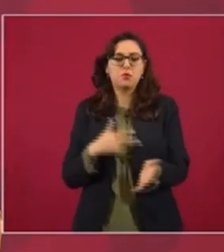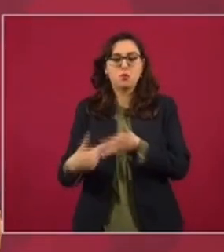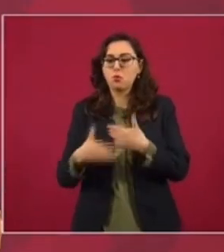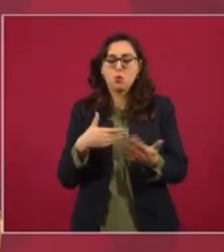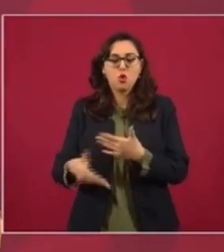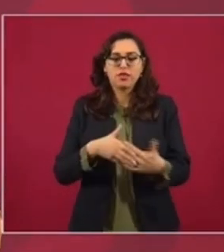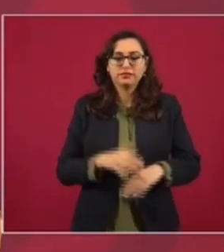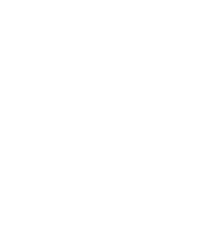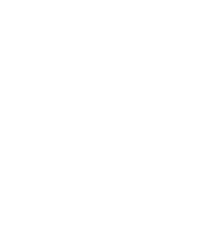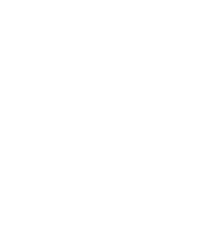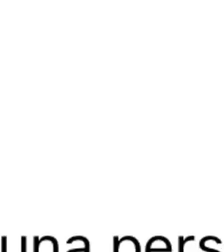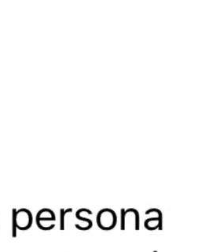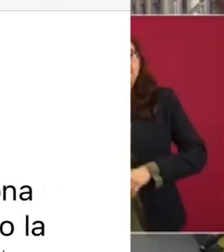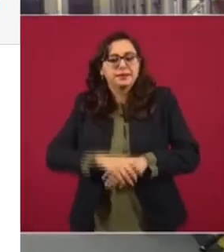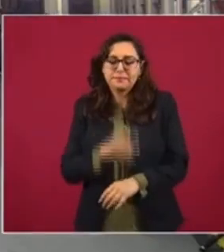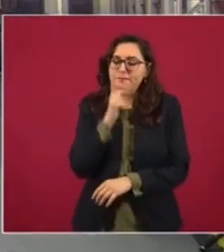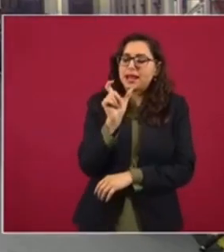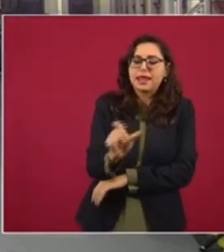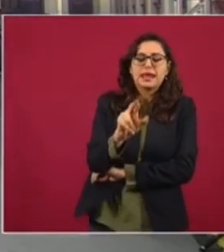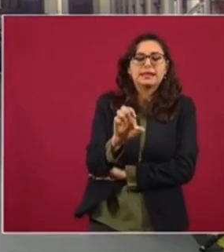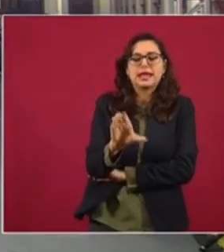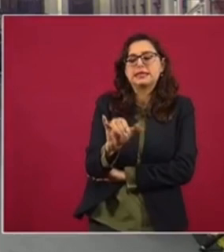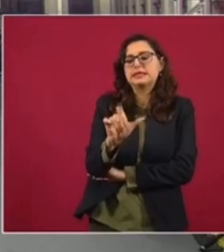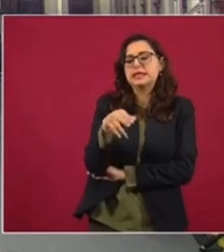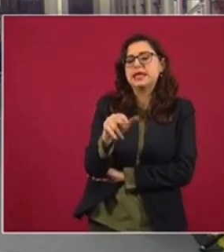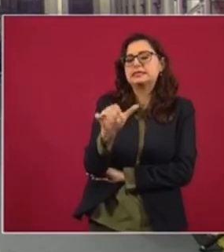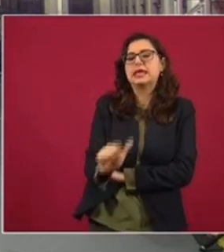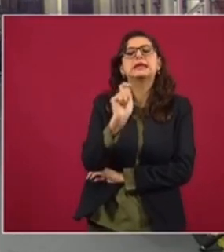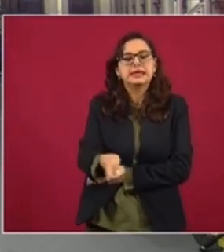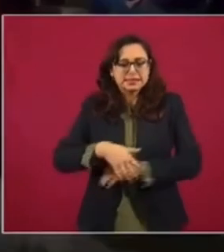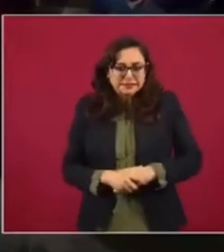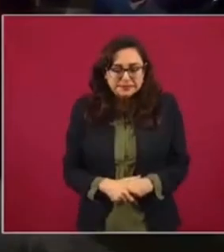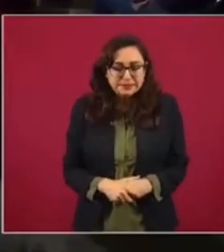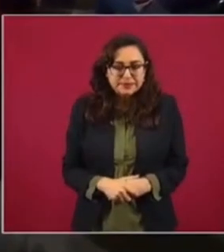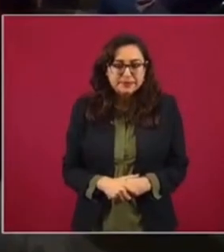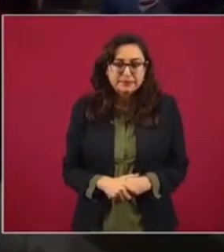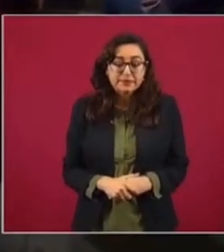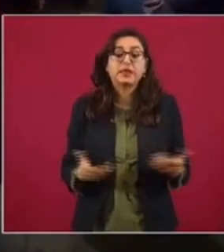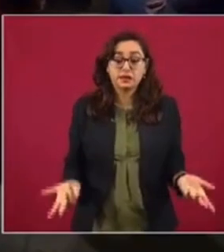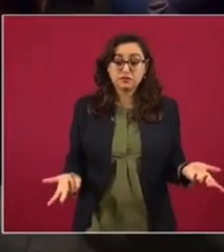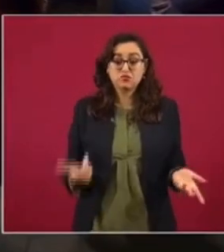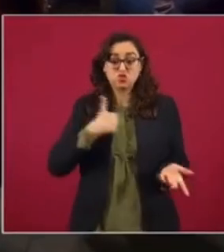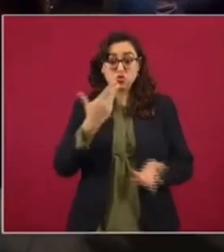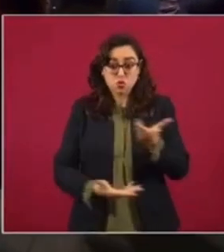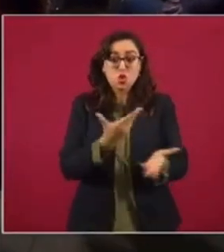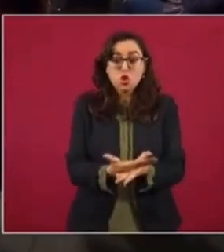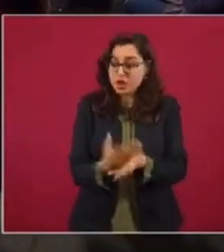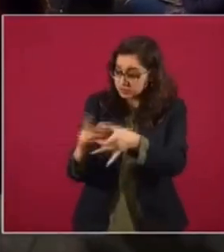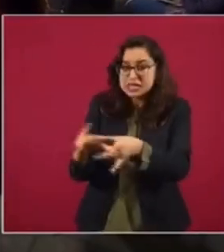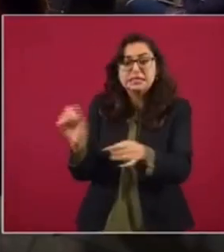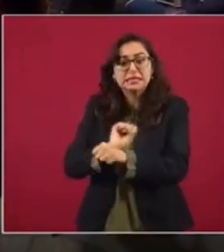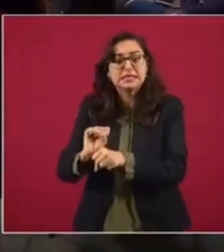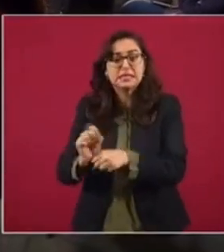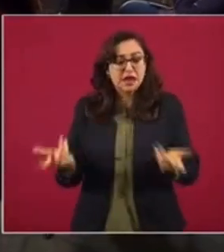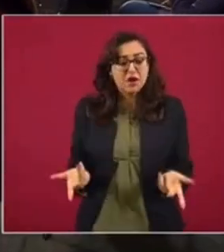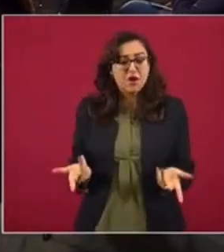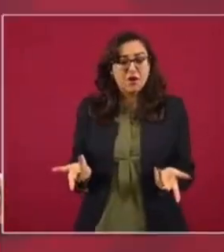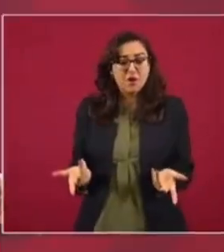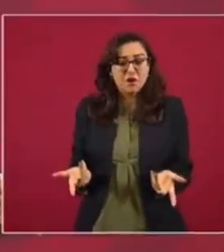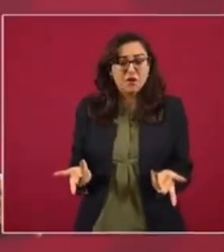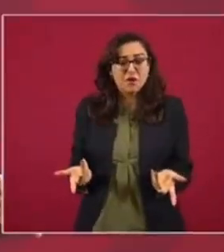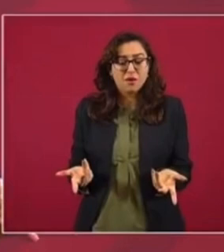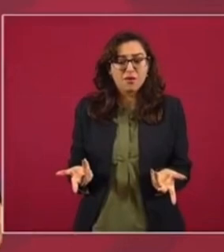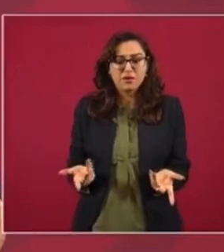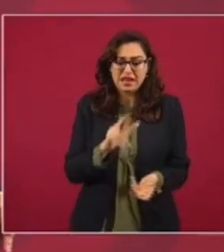A ver, ¿qué cosa es la resiliencia? No, no, no, no. Ah, sí, pero a ver, yo la propongo para que la gente que nos esté escuchando, ¿sí?